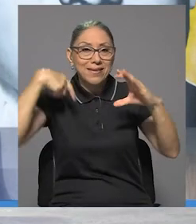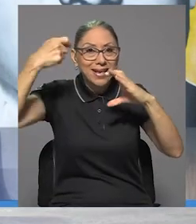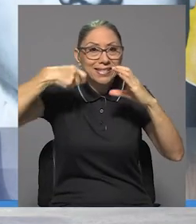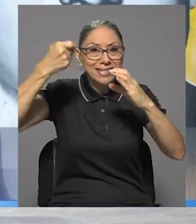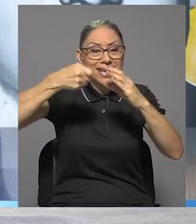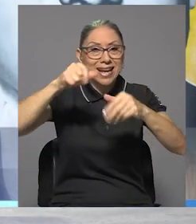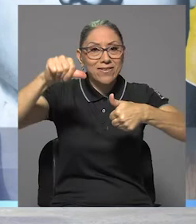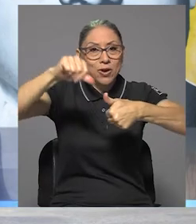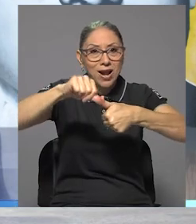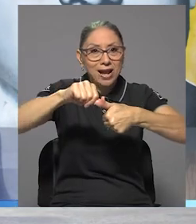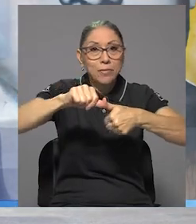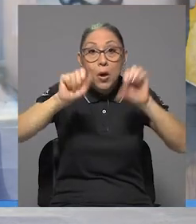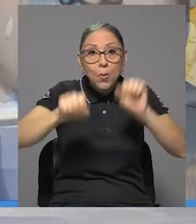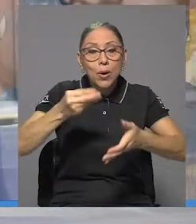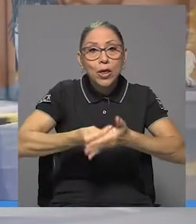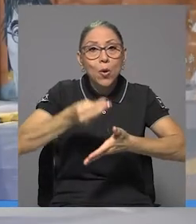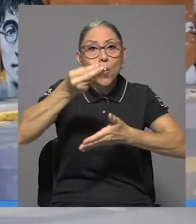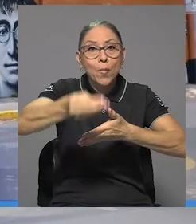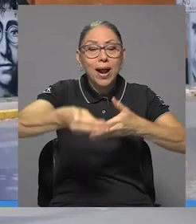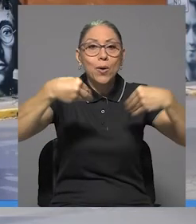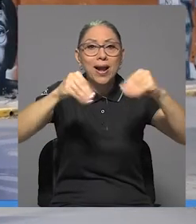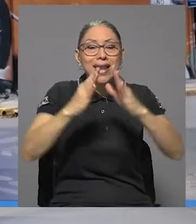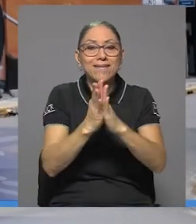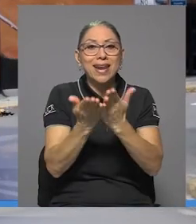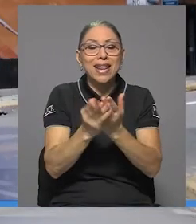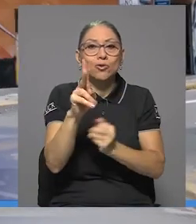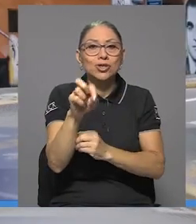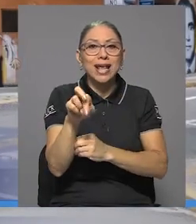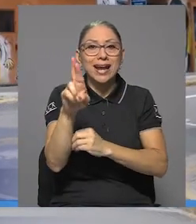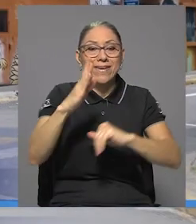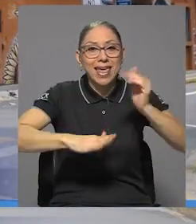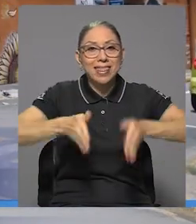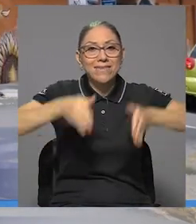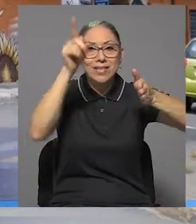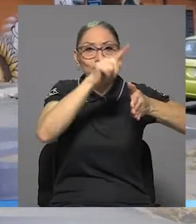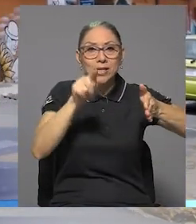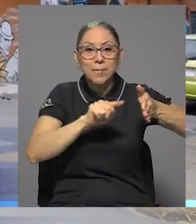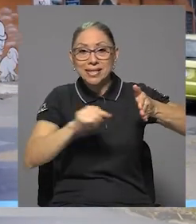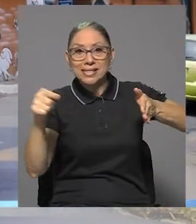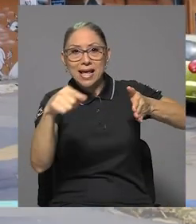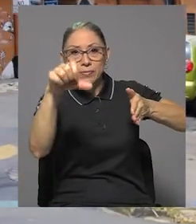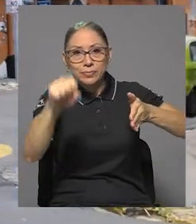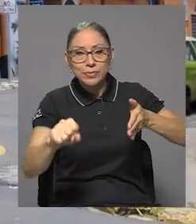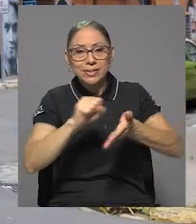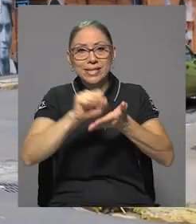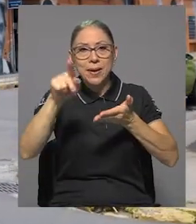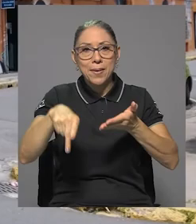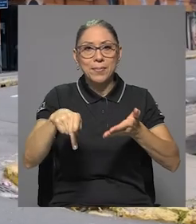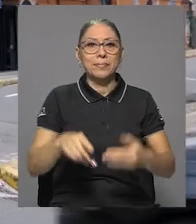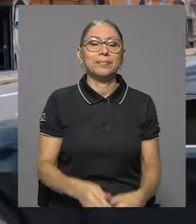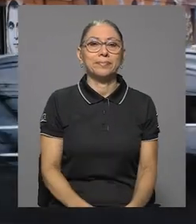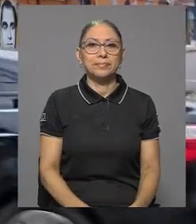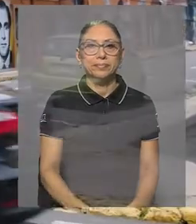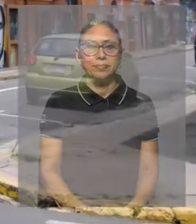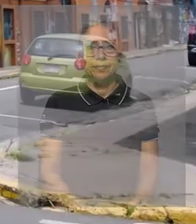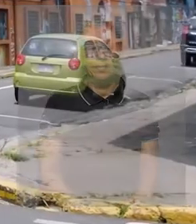disponible en la librería UCR, ubicada al costado sur del edificio Zaprisa en San Pedro de Montes de Oca.